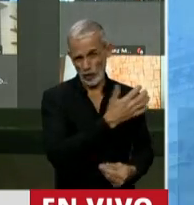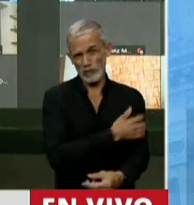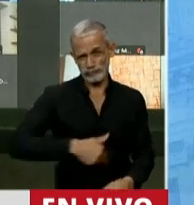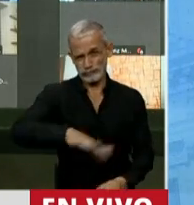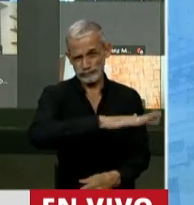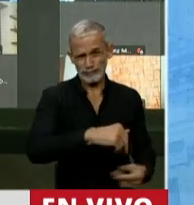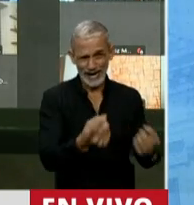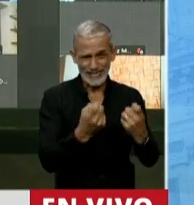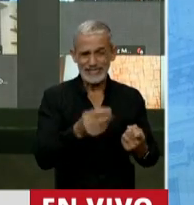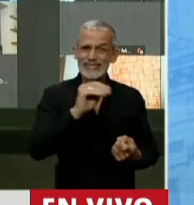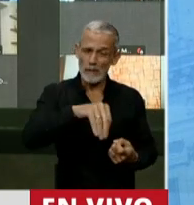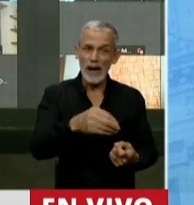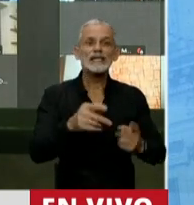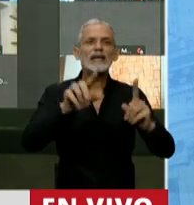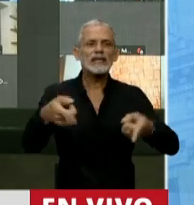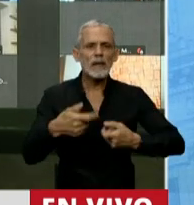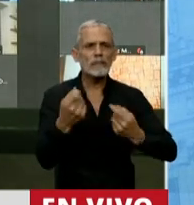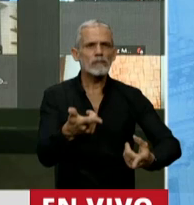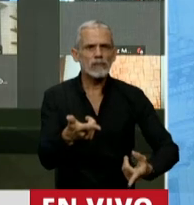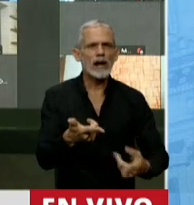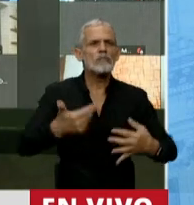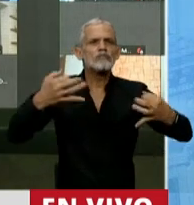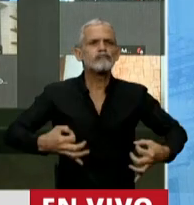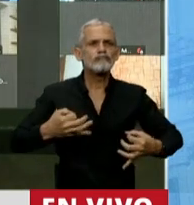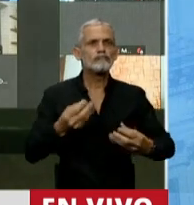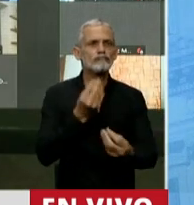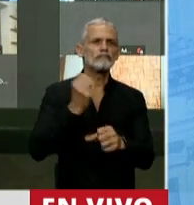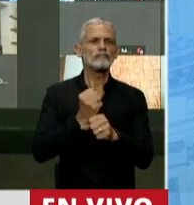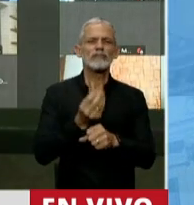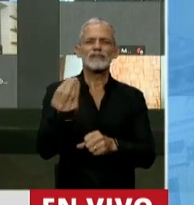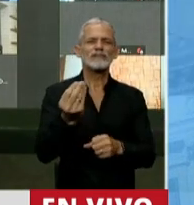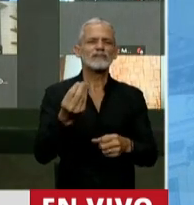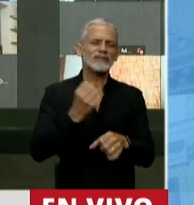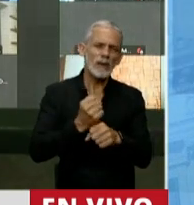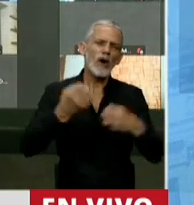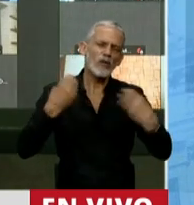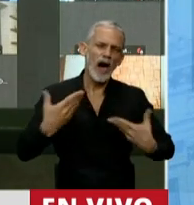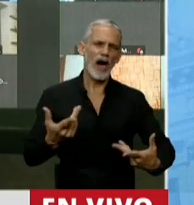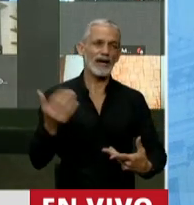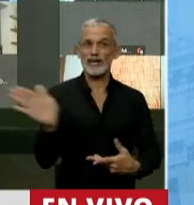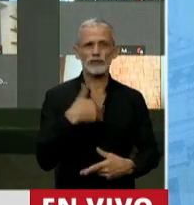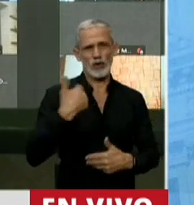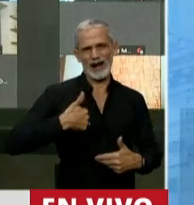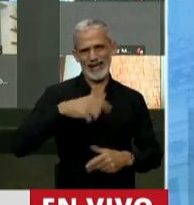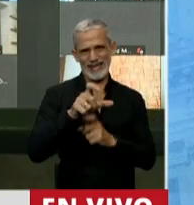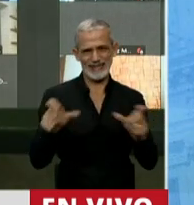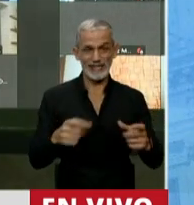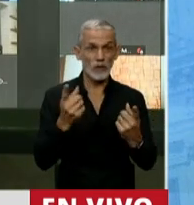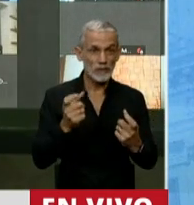necesitados, sino que también les va a dar la dignidad que el trabajo otorga y que cada argentino merece.